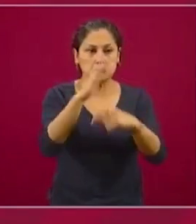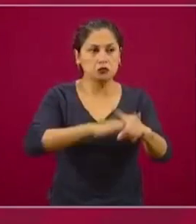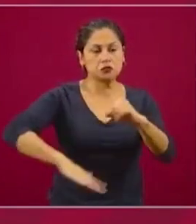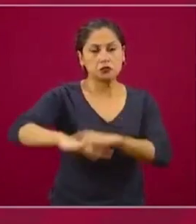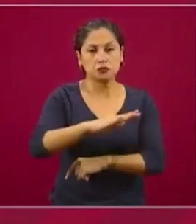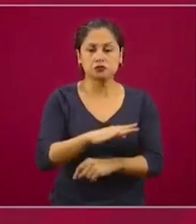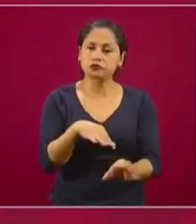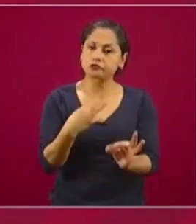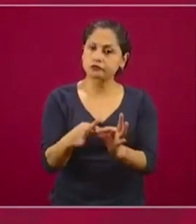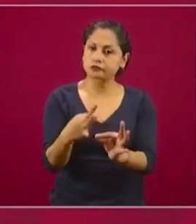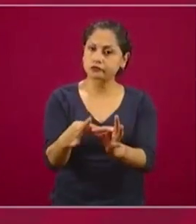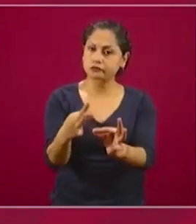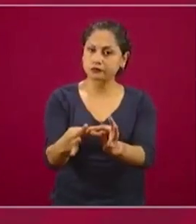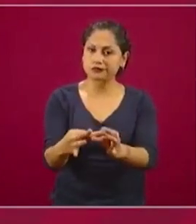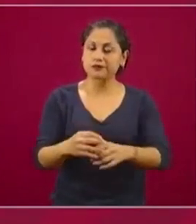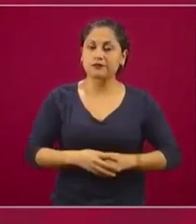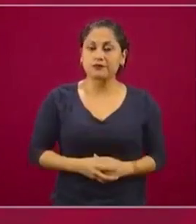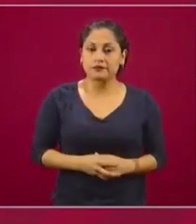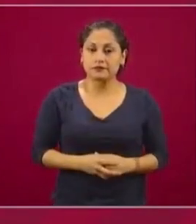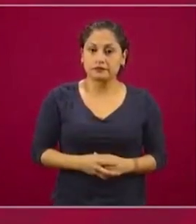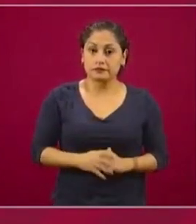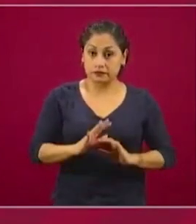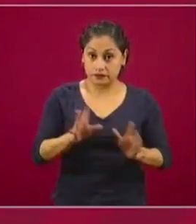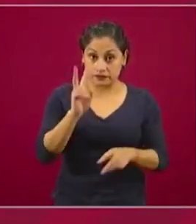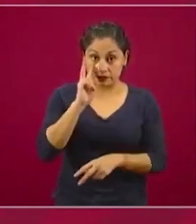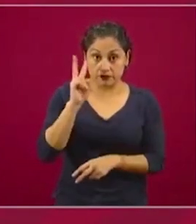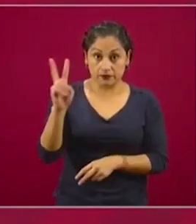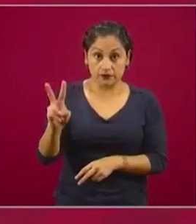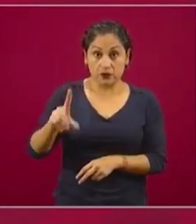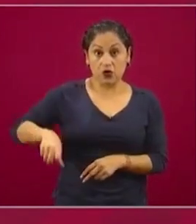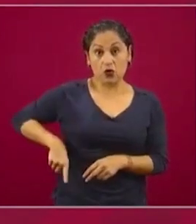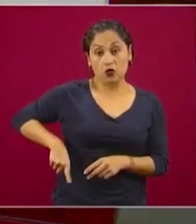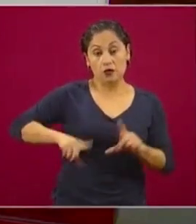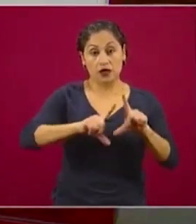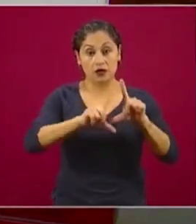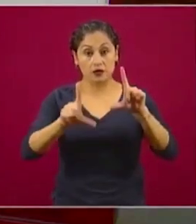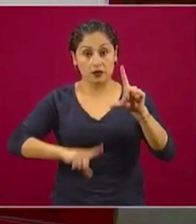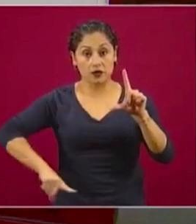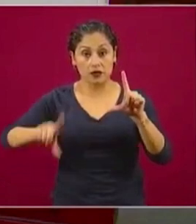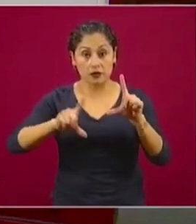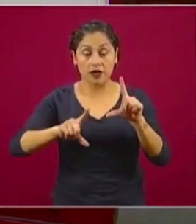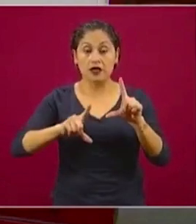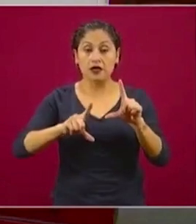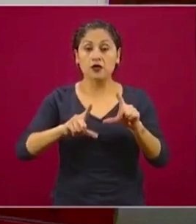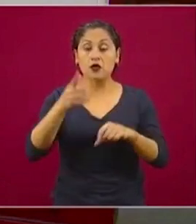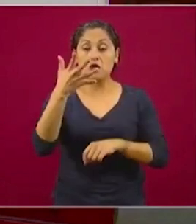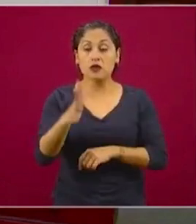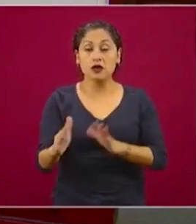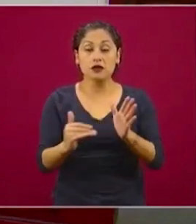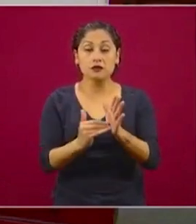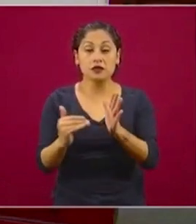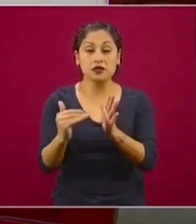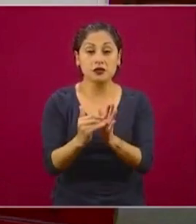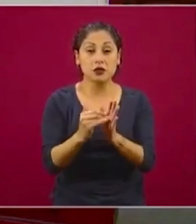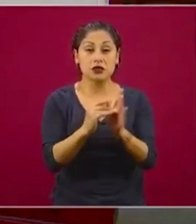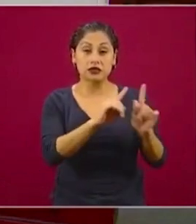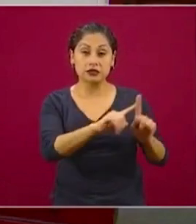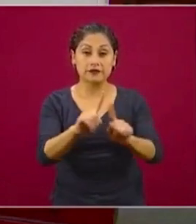Como lo pudimos ver, actualmente el gobierno de México entrega más de 10 millones y medio de becas,